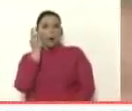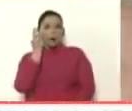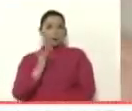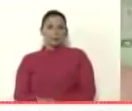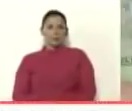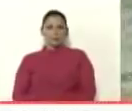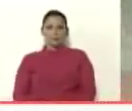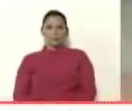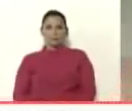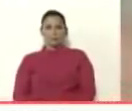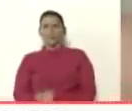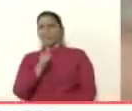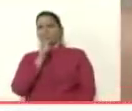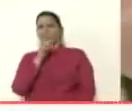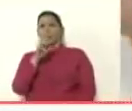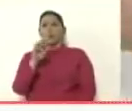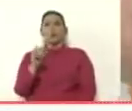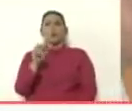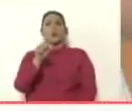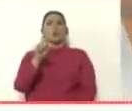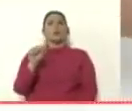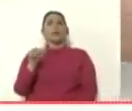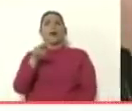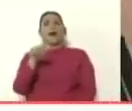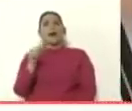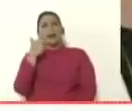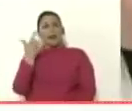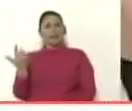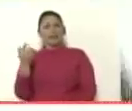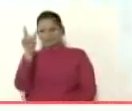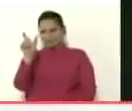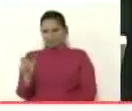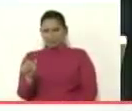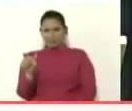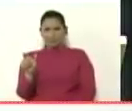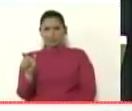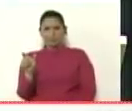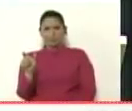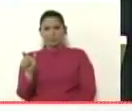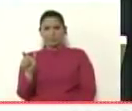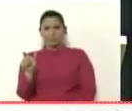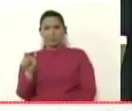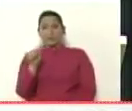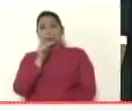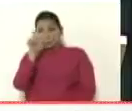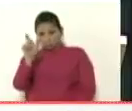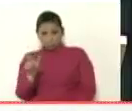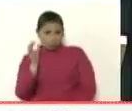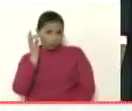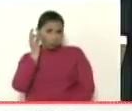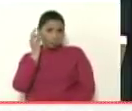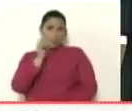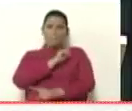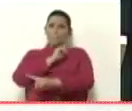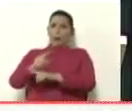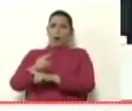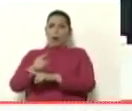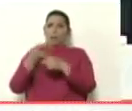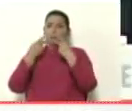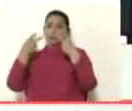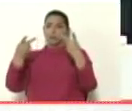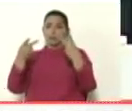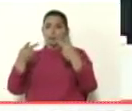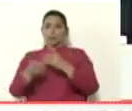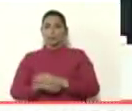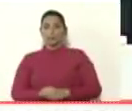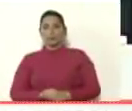¿Quién es Rosana Cúcuta? La señora Rosana Barrera, que es quien fue denunciada, en un artículo publicado